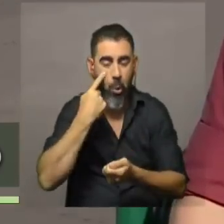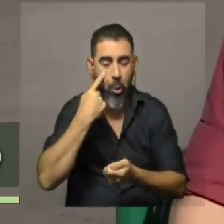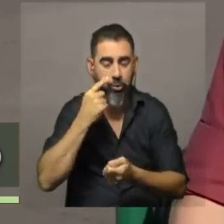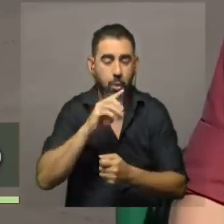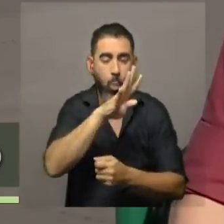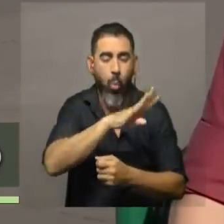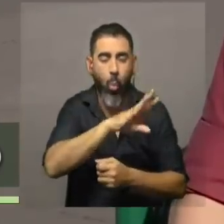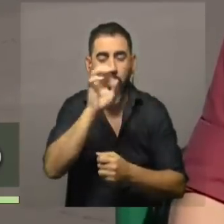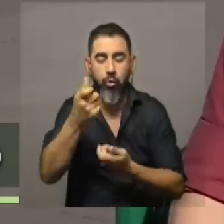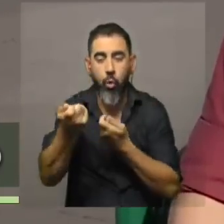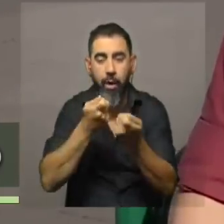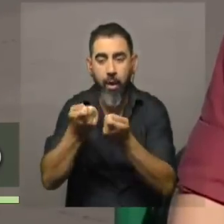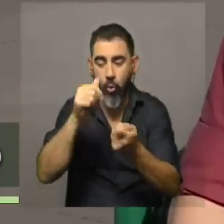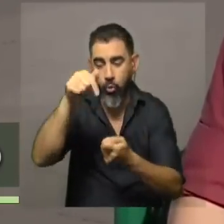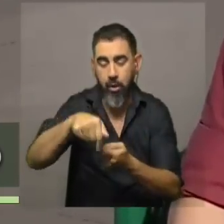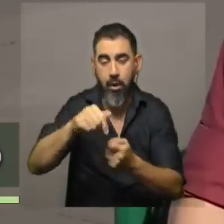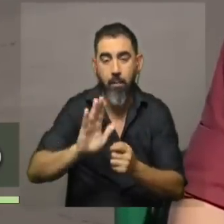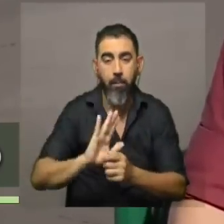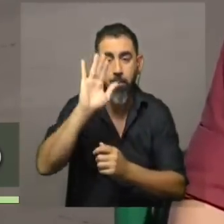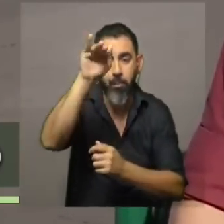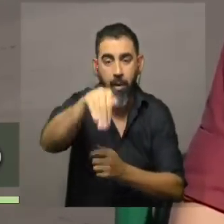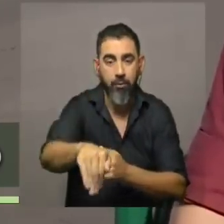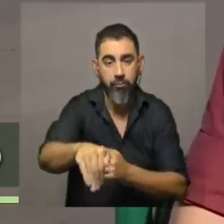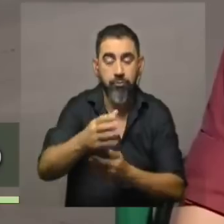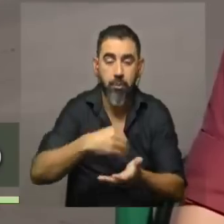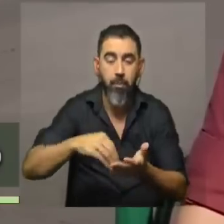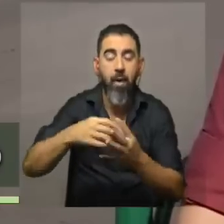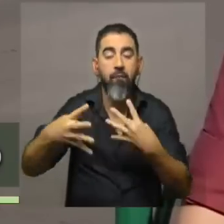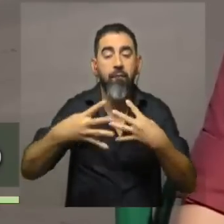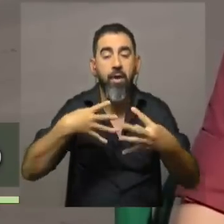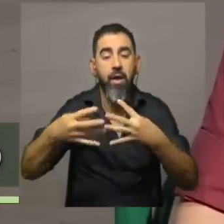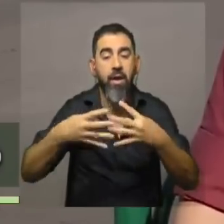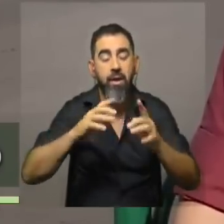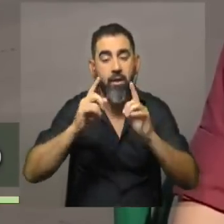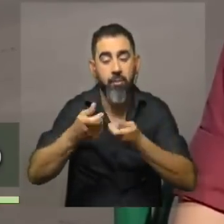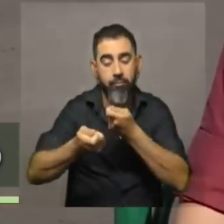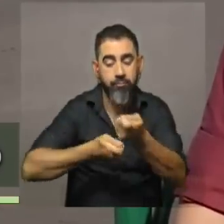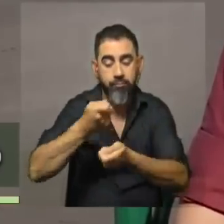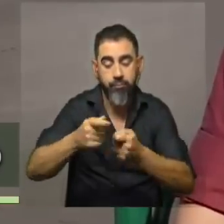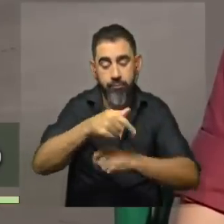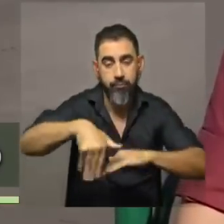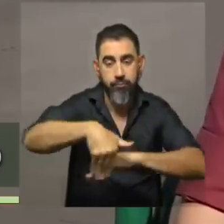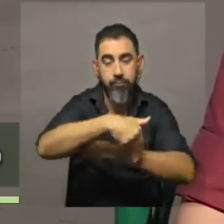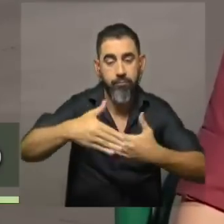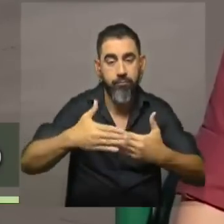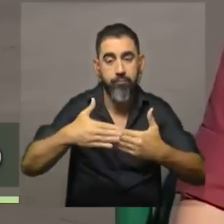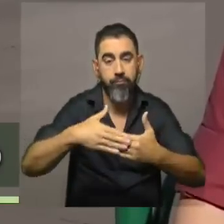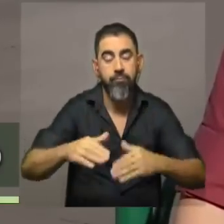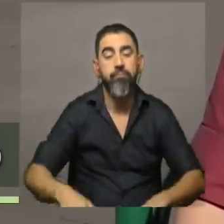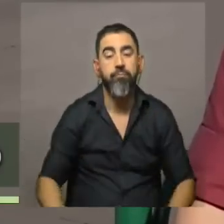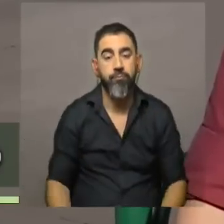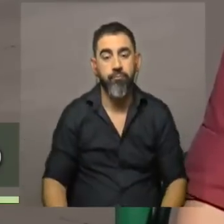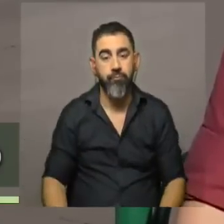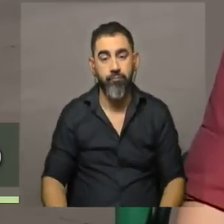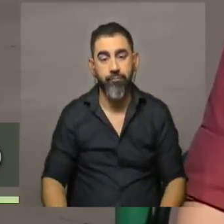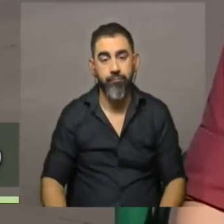400 comercios que están aportados aquí en el Paso Molino, más la feria que también se construye aquí en este largo recorrido